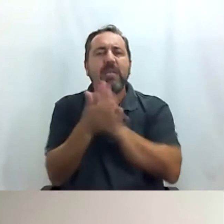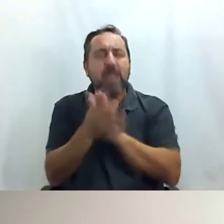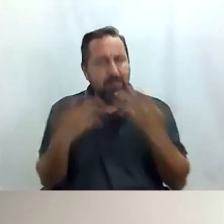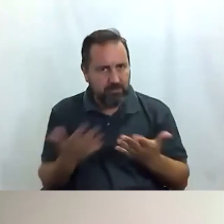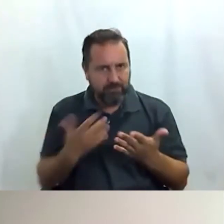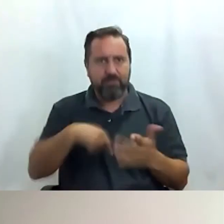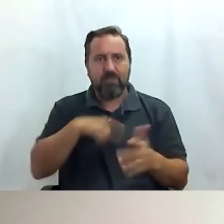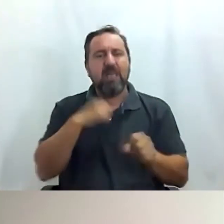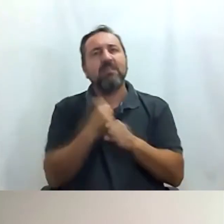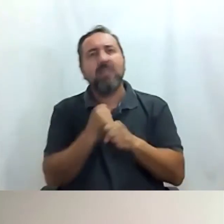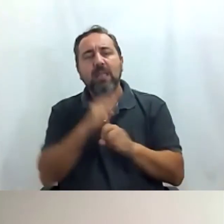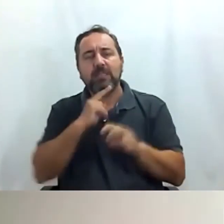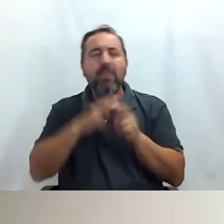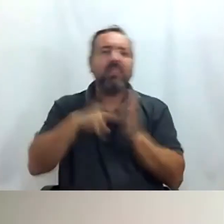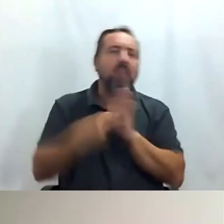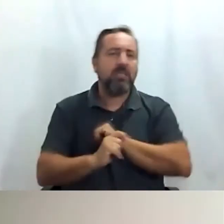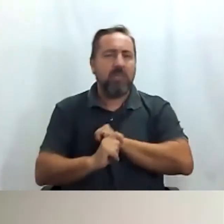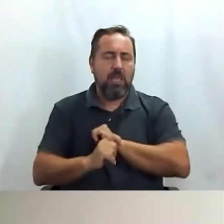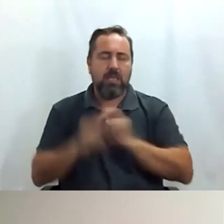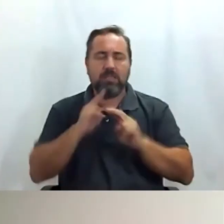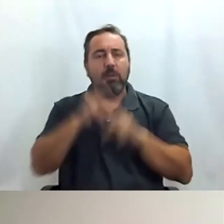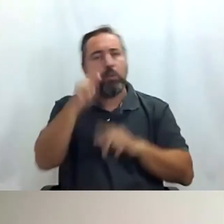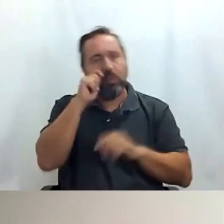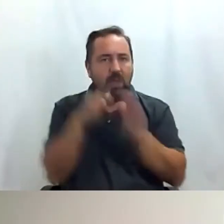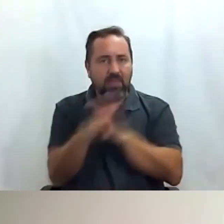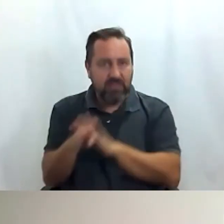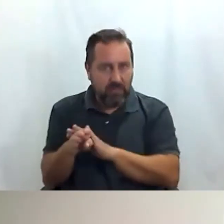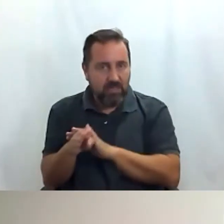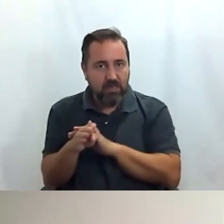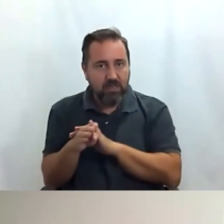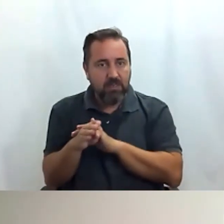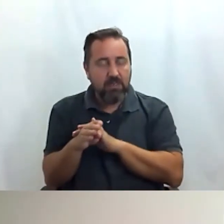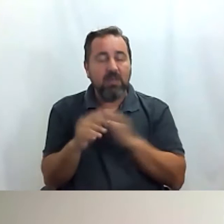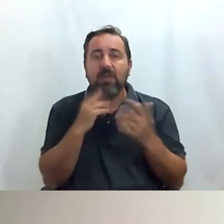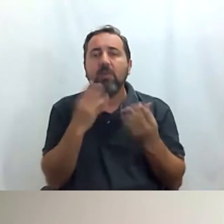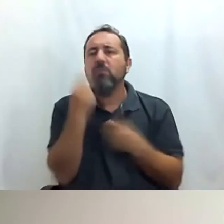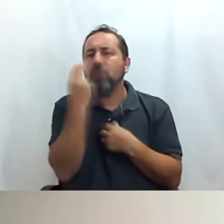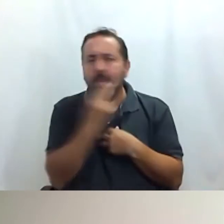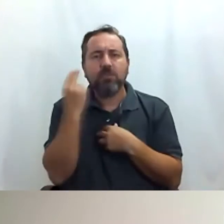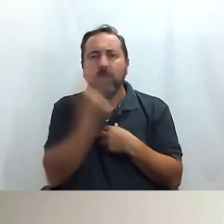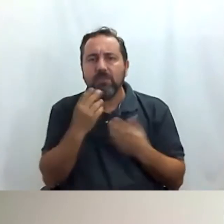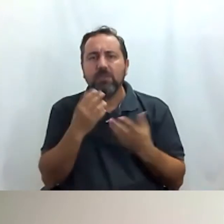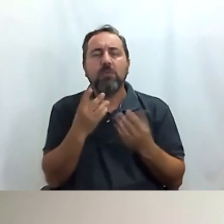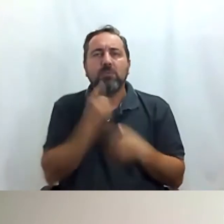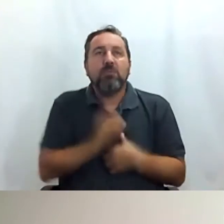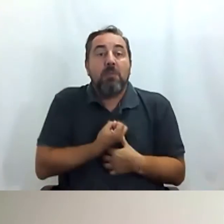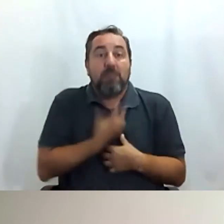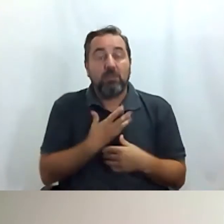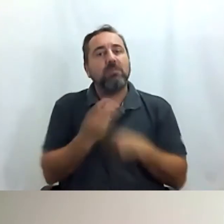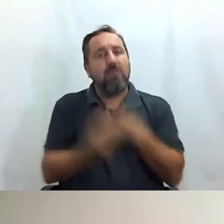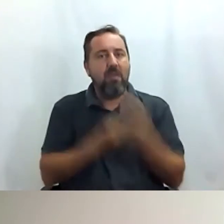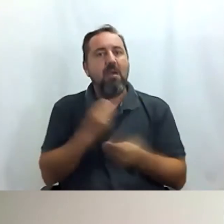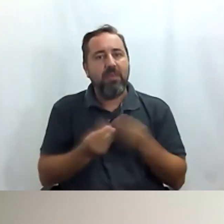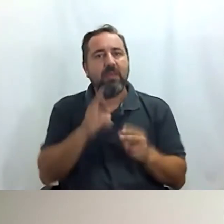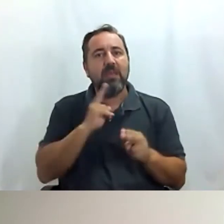estrategia de turismo accesible que con tanto compromiso y con tanto pasión está realizando